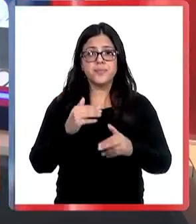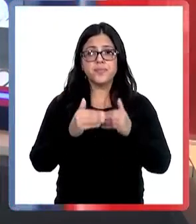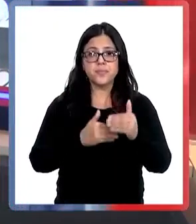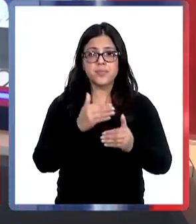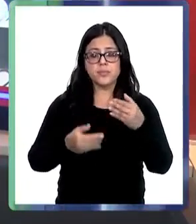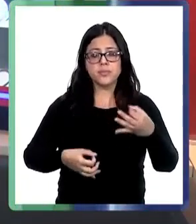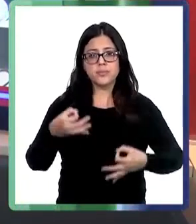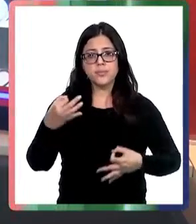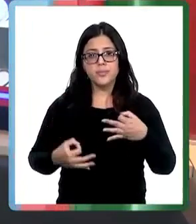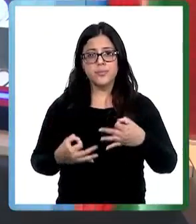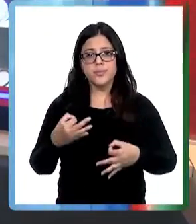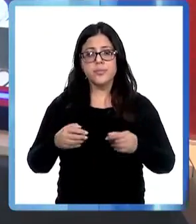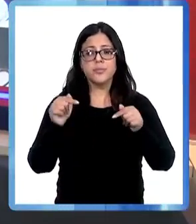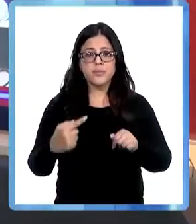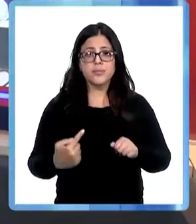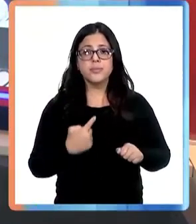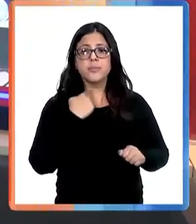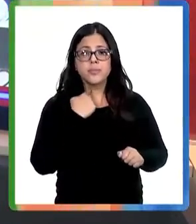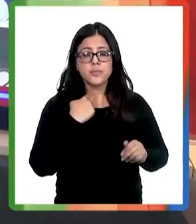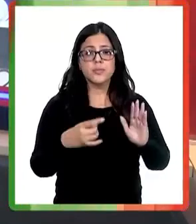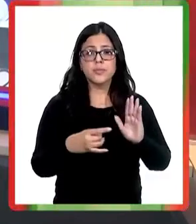sexuales. BTV2 con la nota.